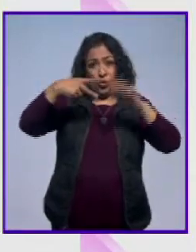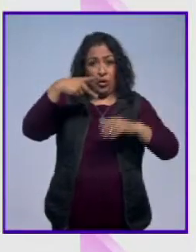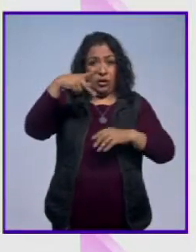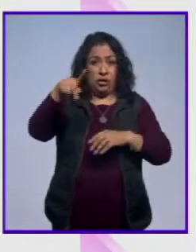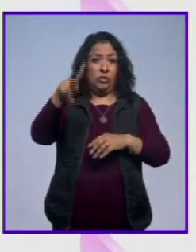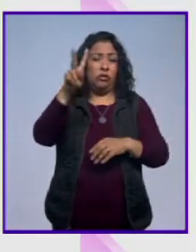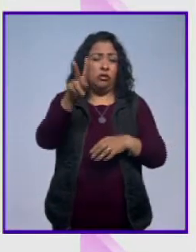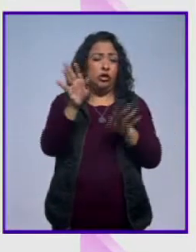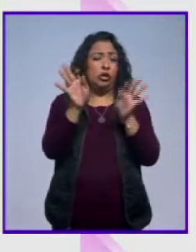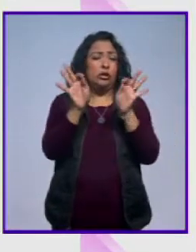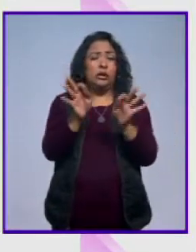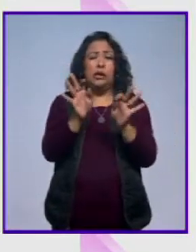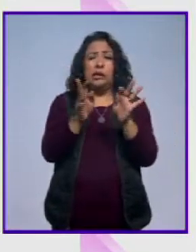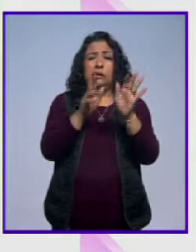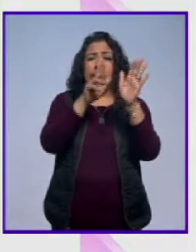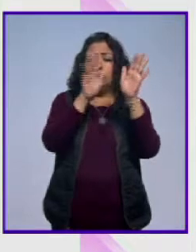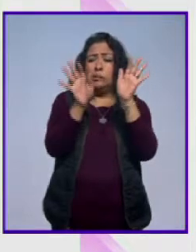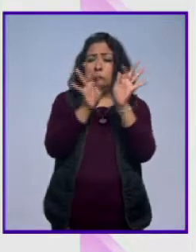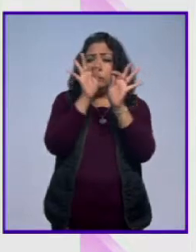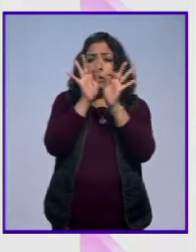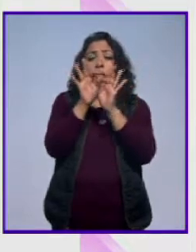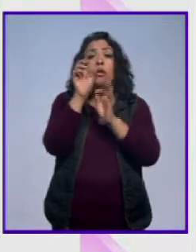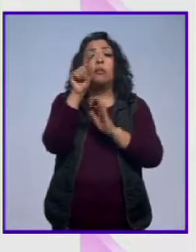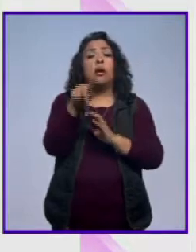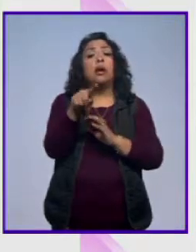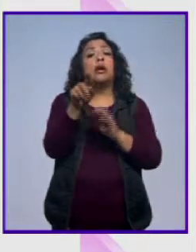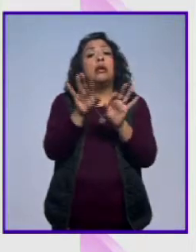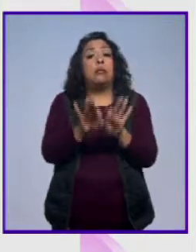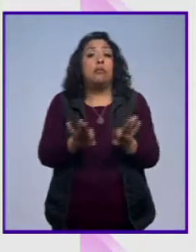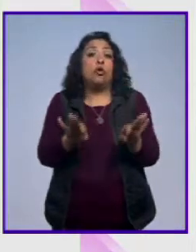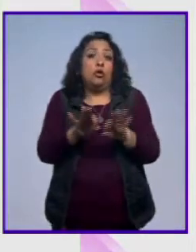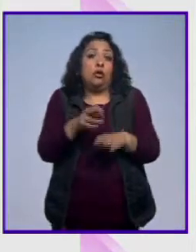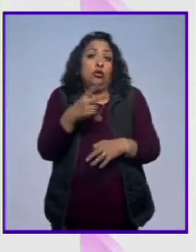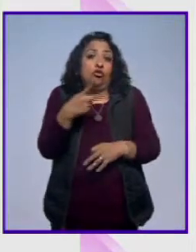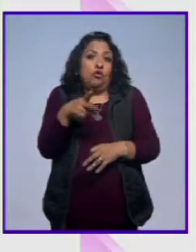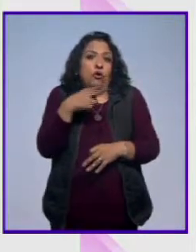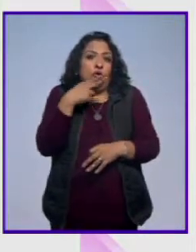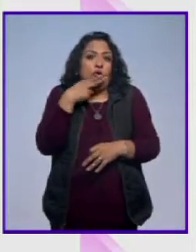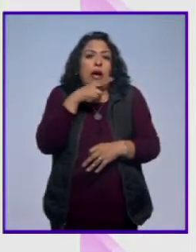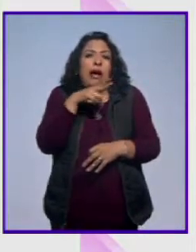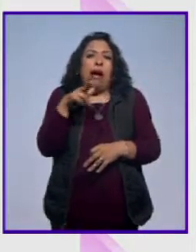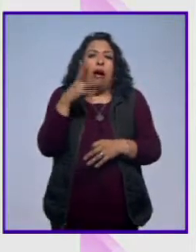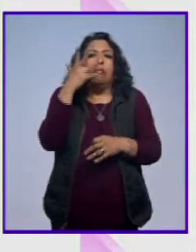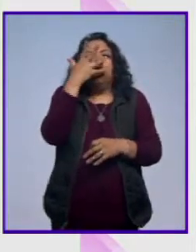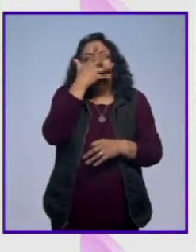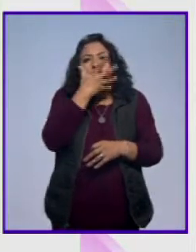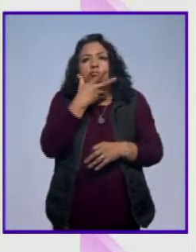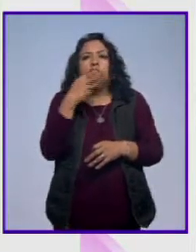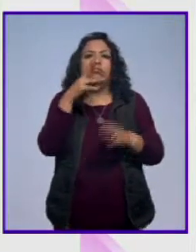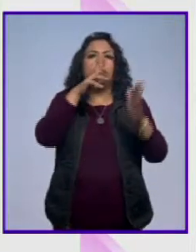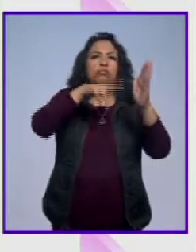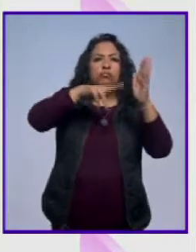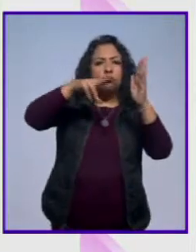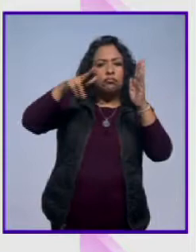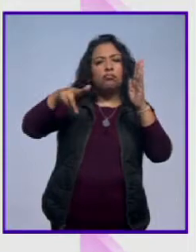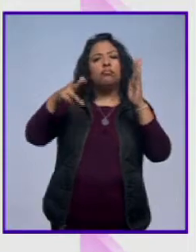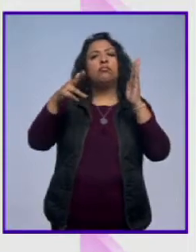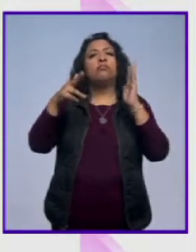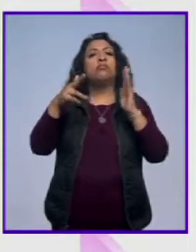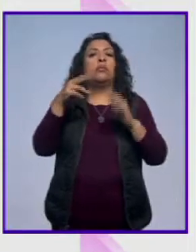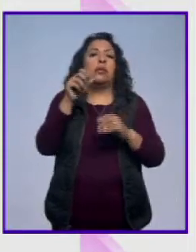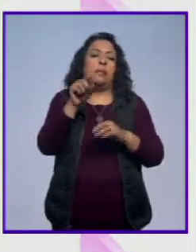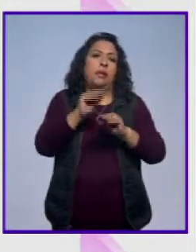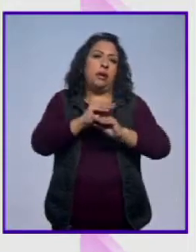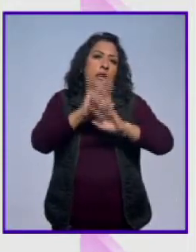excelente factura y de enorme importancia estética, pictórica y,